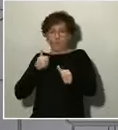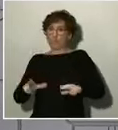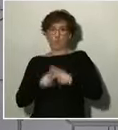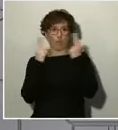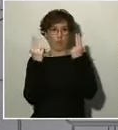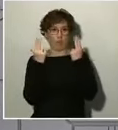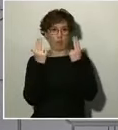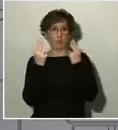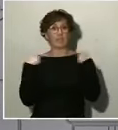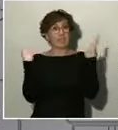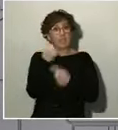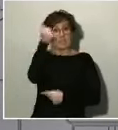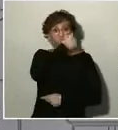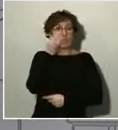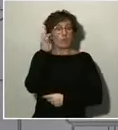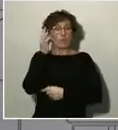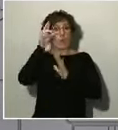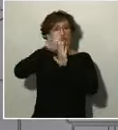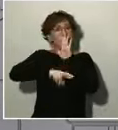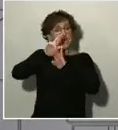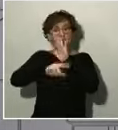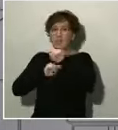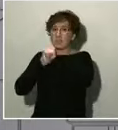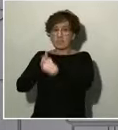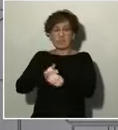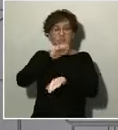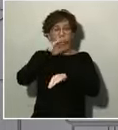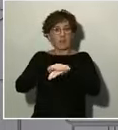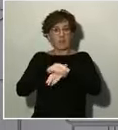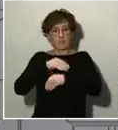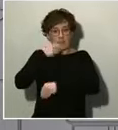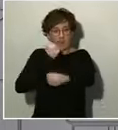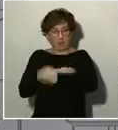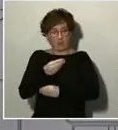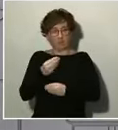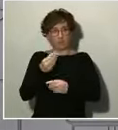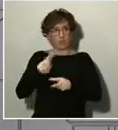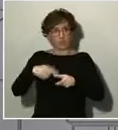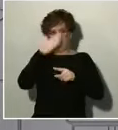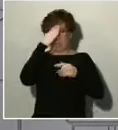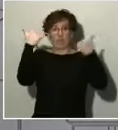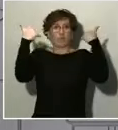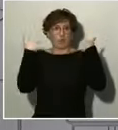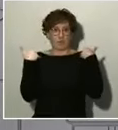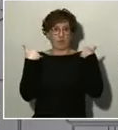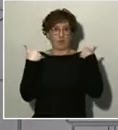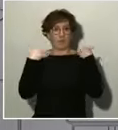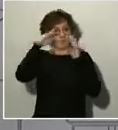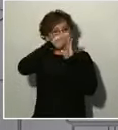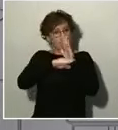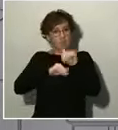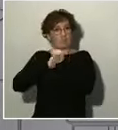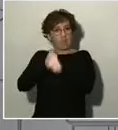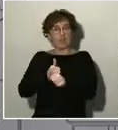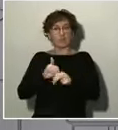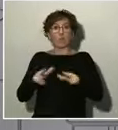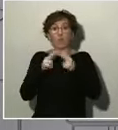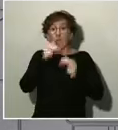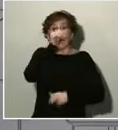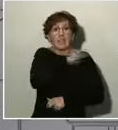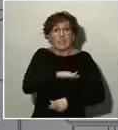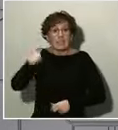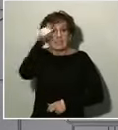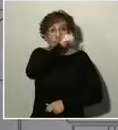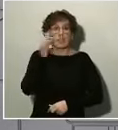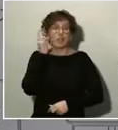reglas y actuar con responsabilidad y con disciplina social. Y la de los niños es hacer caso a vuestras madres, vuestros padres, es